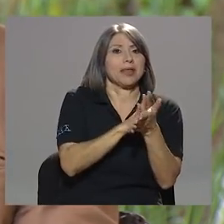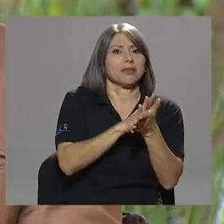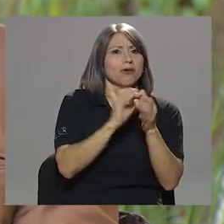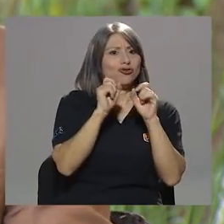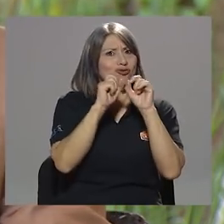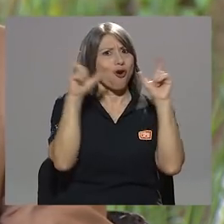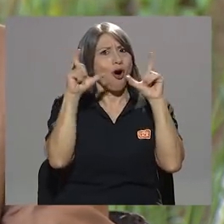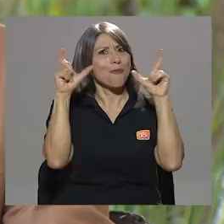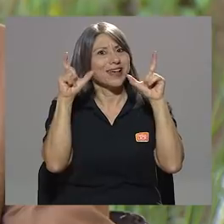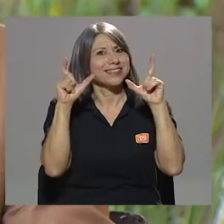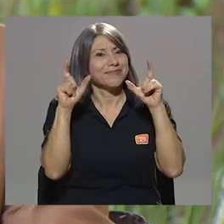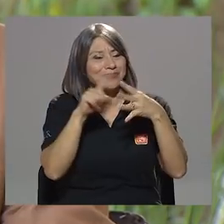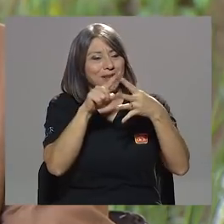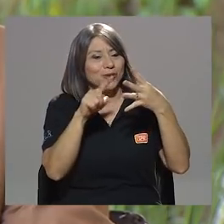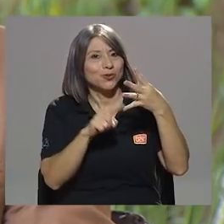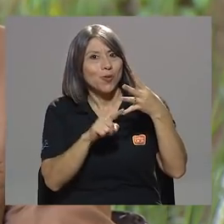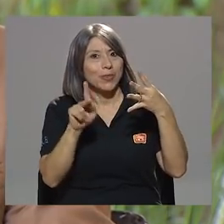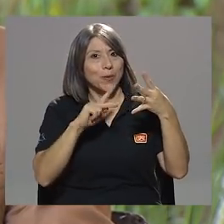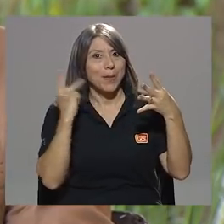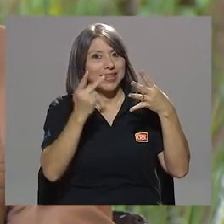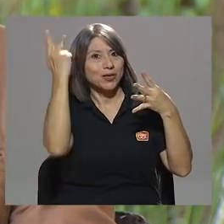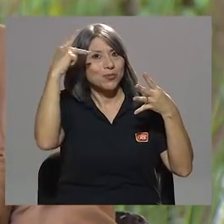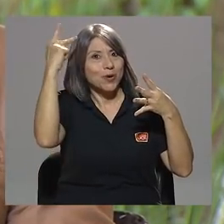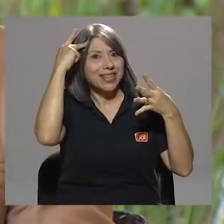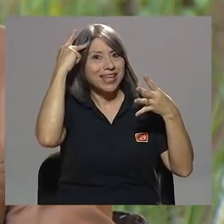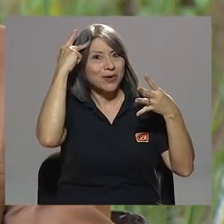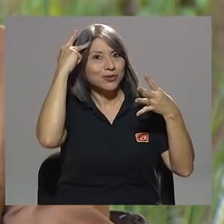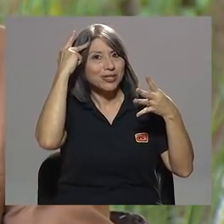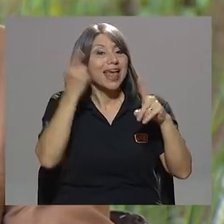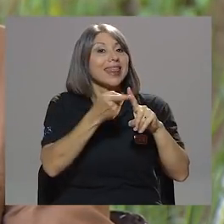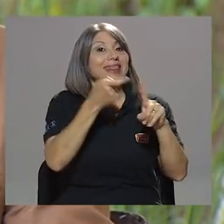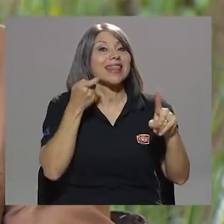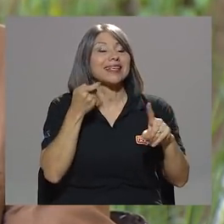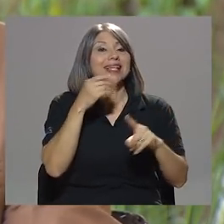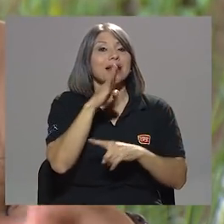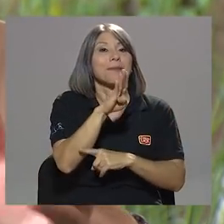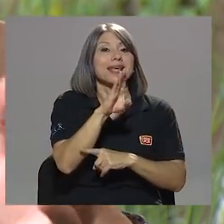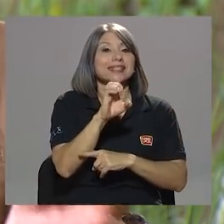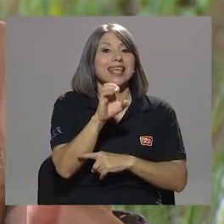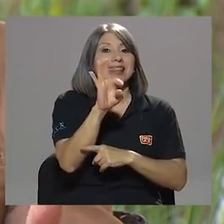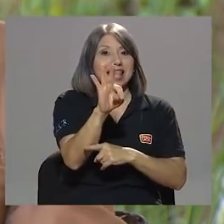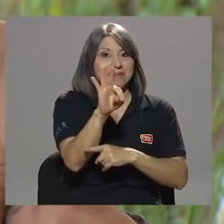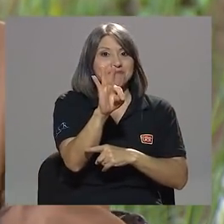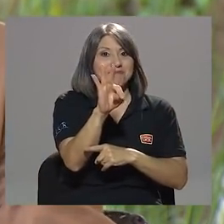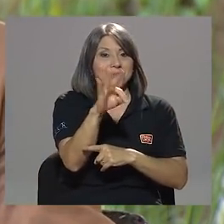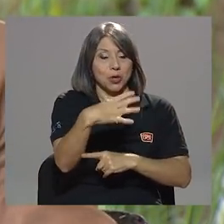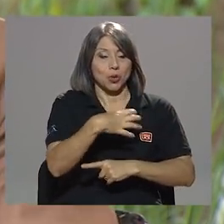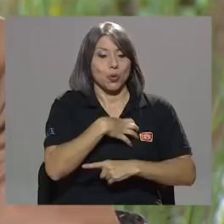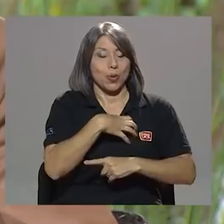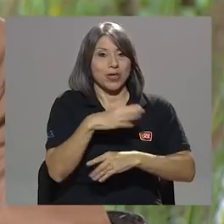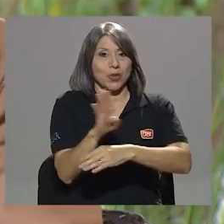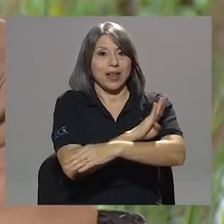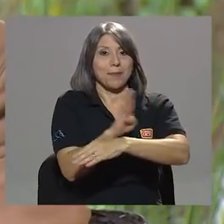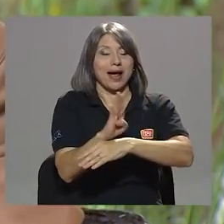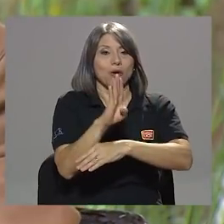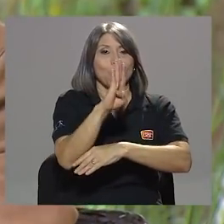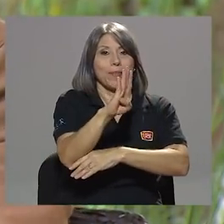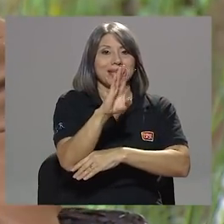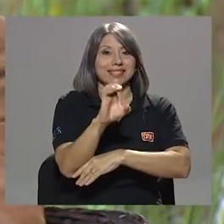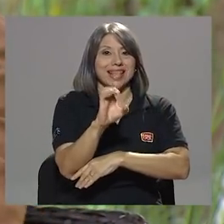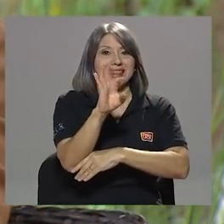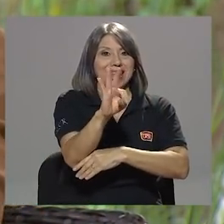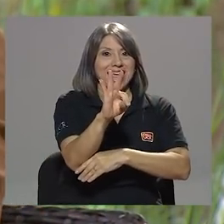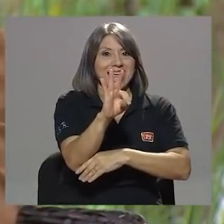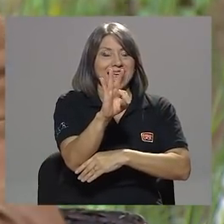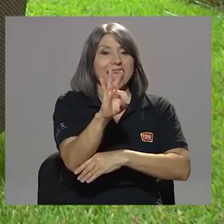partidos que integraban eso, destinaron del Banco BST, el dueño del Banco BST, o uno de sus dueños,